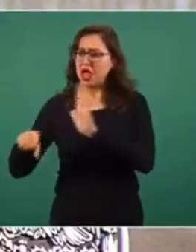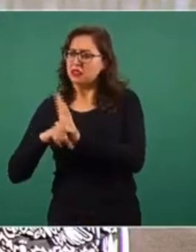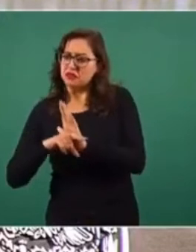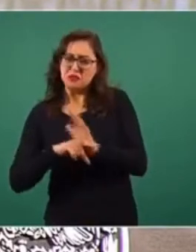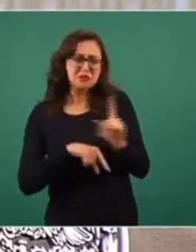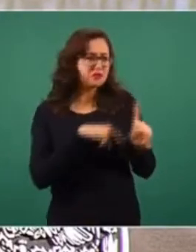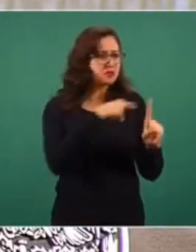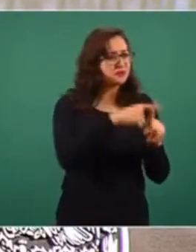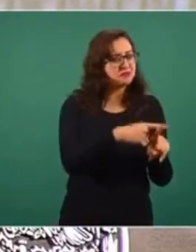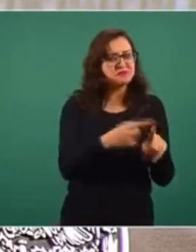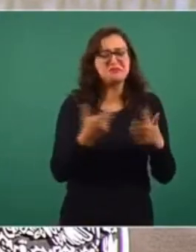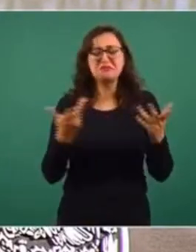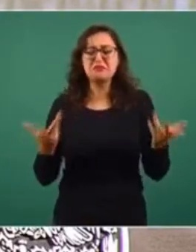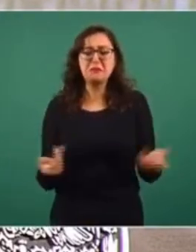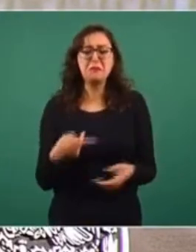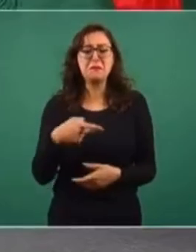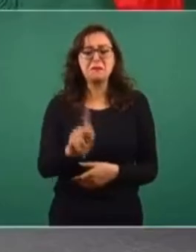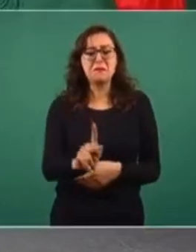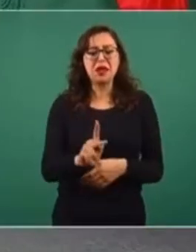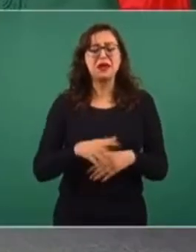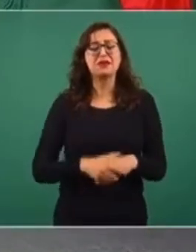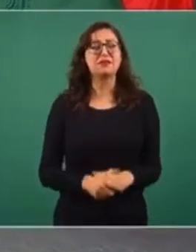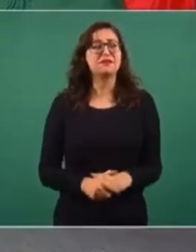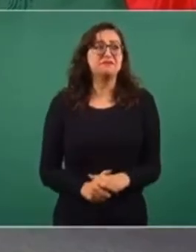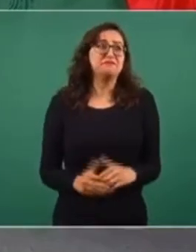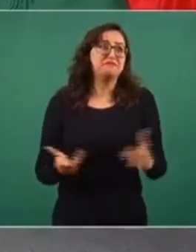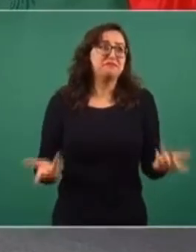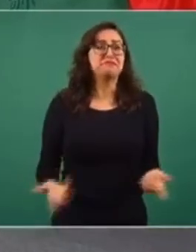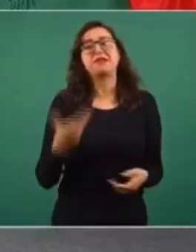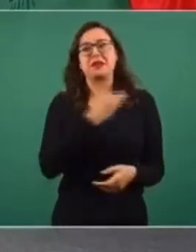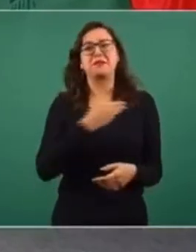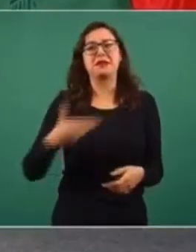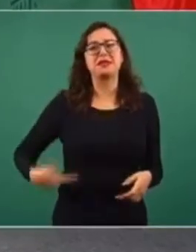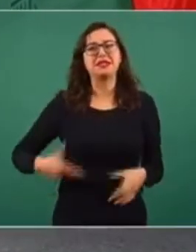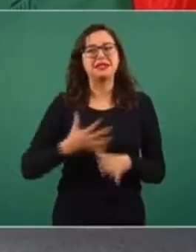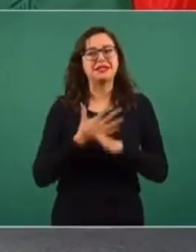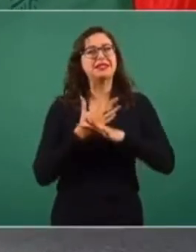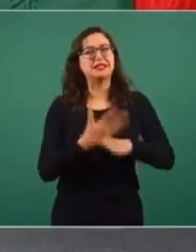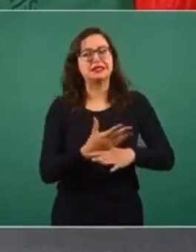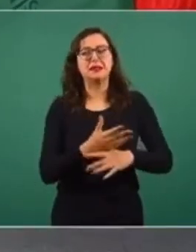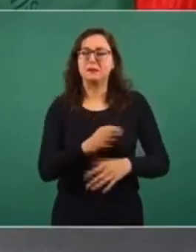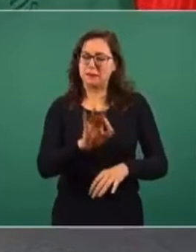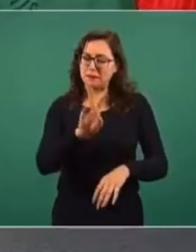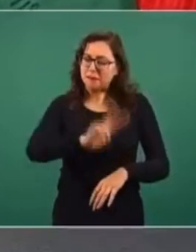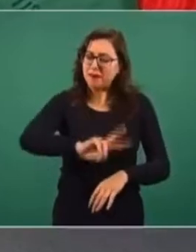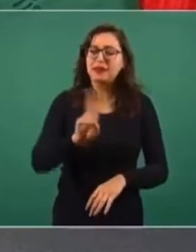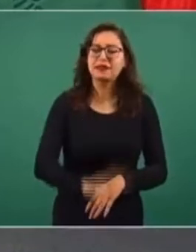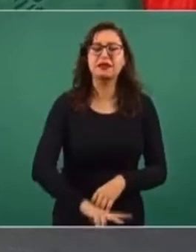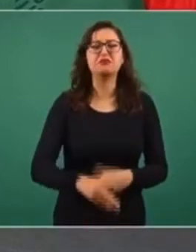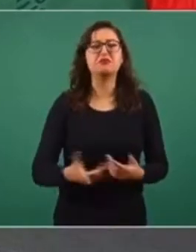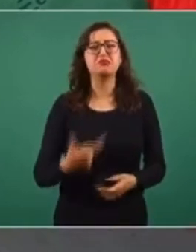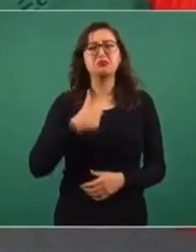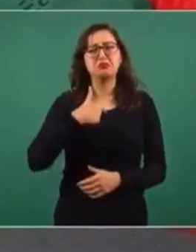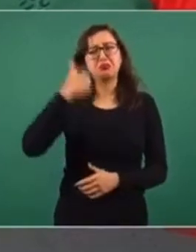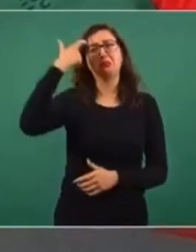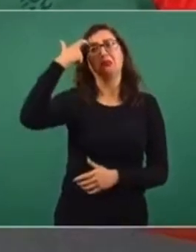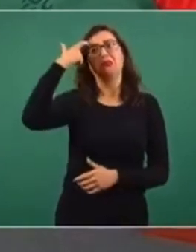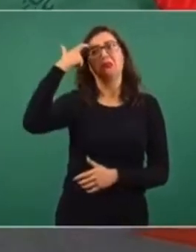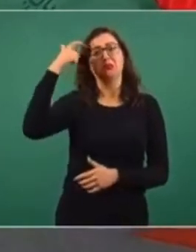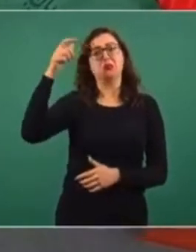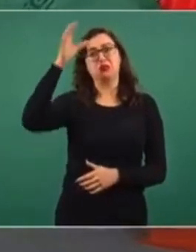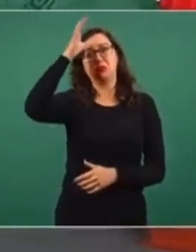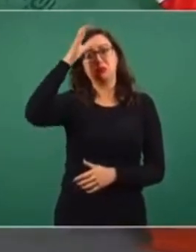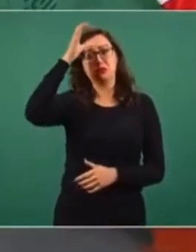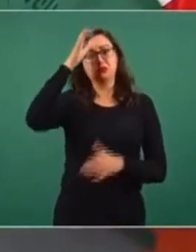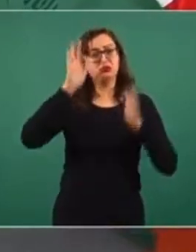yo creo que cuando uno, como dice el señor presidente y lo dice bien, cuando uno tiene la conciencia tranquila, cuando uno actúa de buena fe,